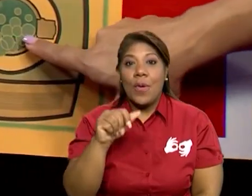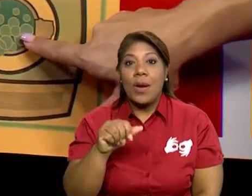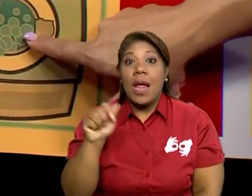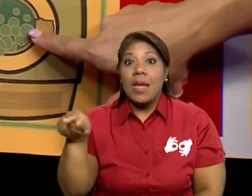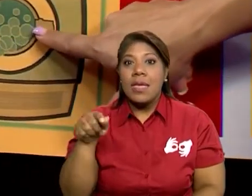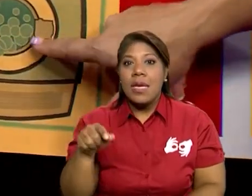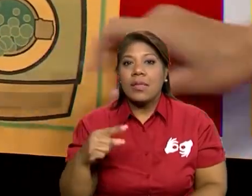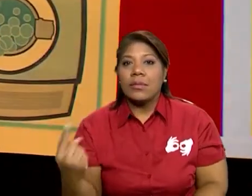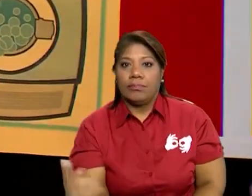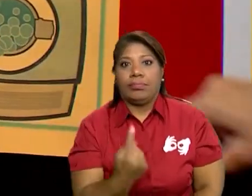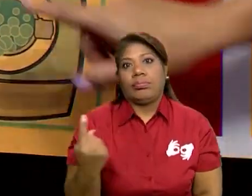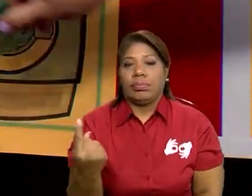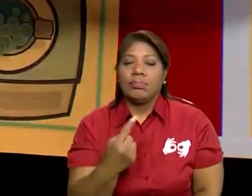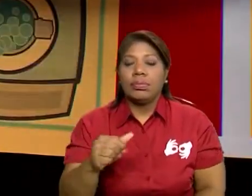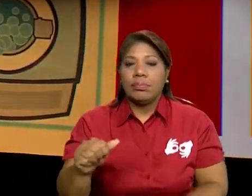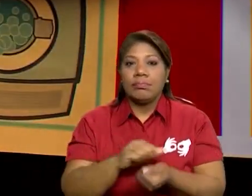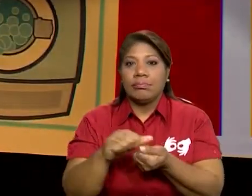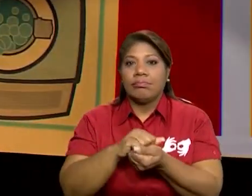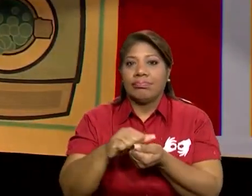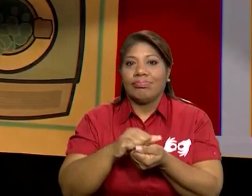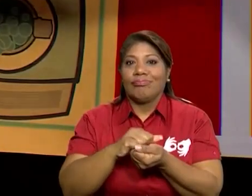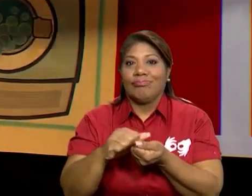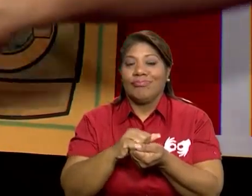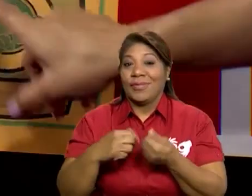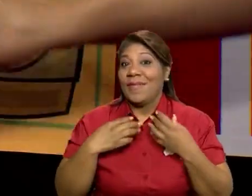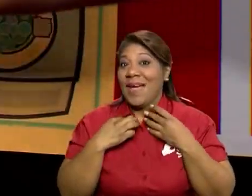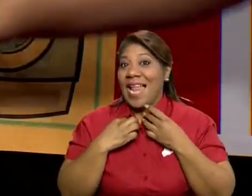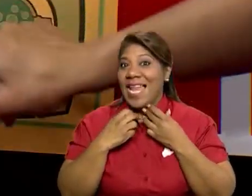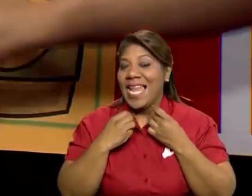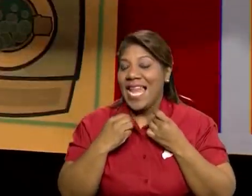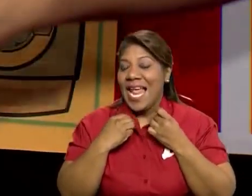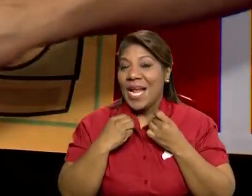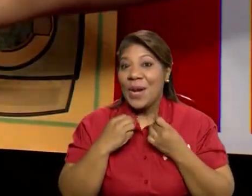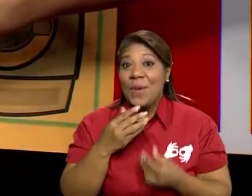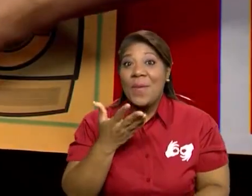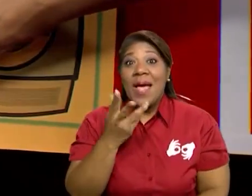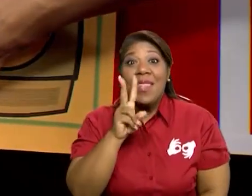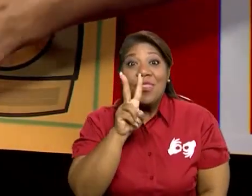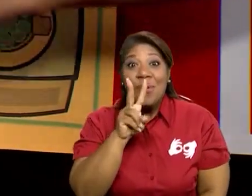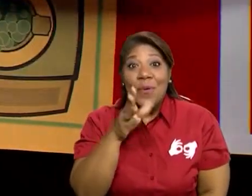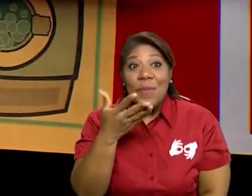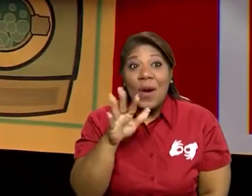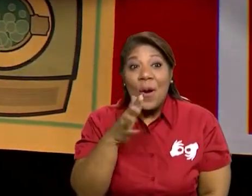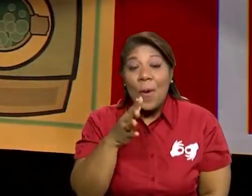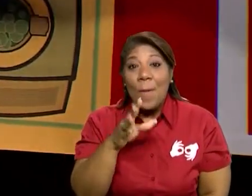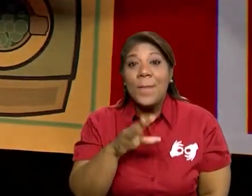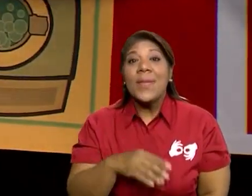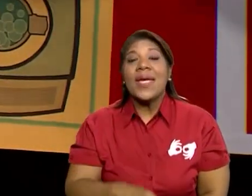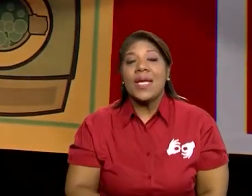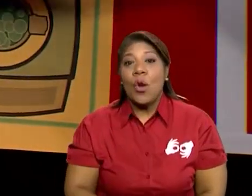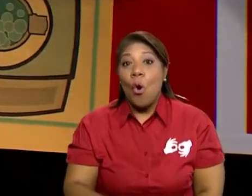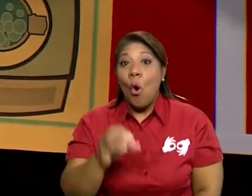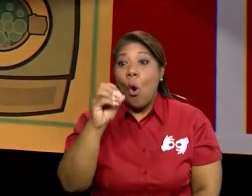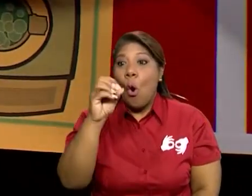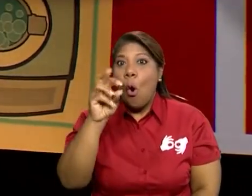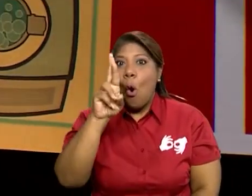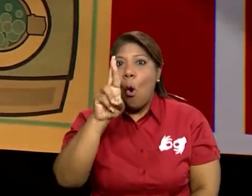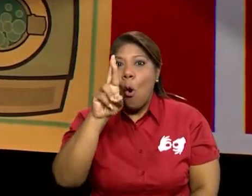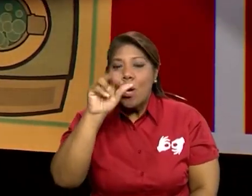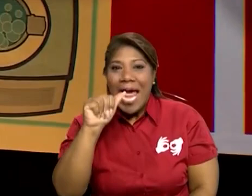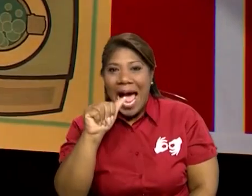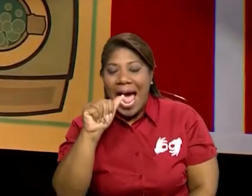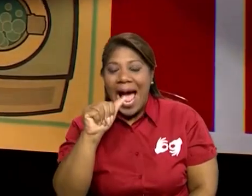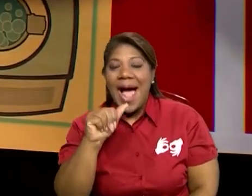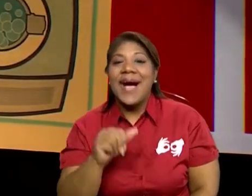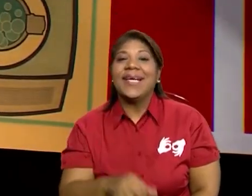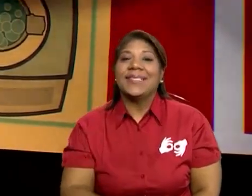Lavadora. Entonces, quiere decir que ellas, estas dos, estas dos imágenes, o estas dos objetos que tenemos aquí,